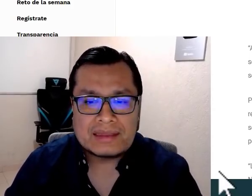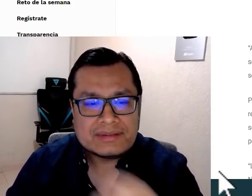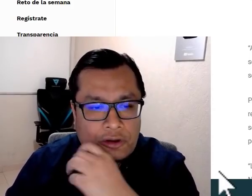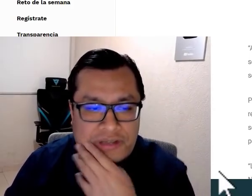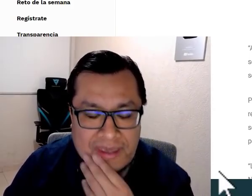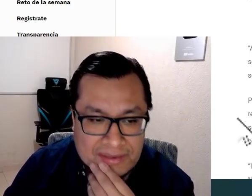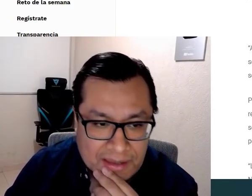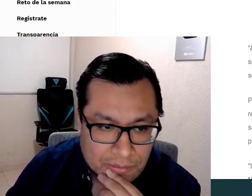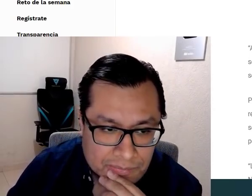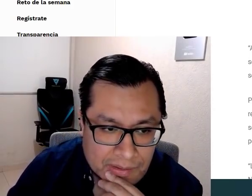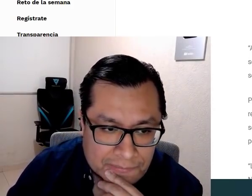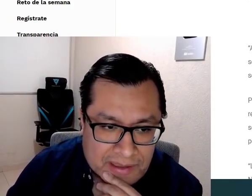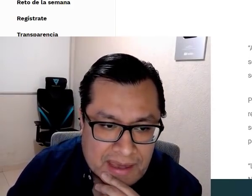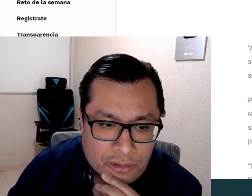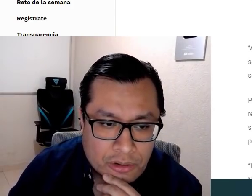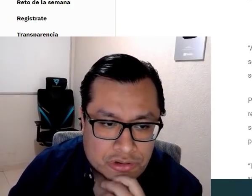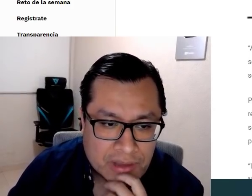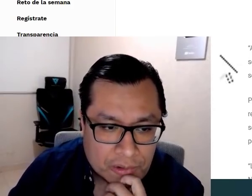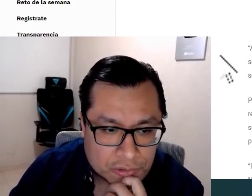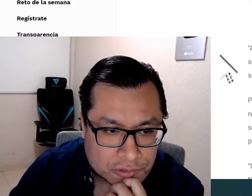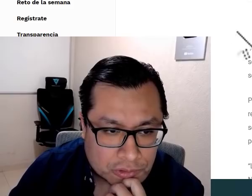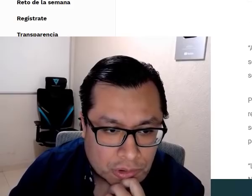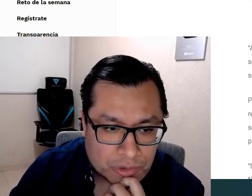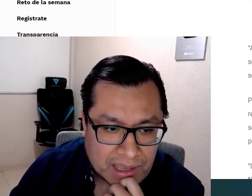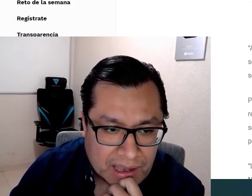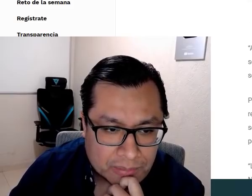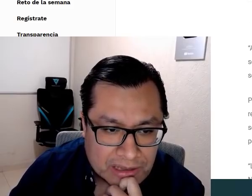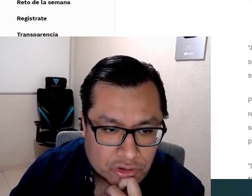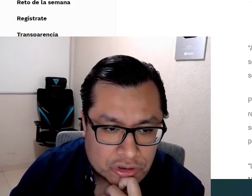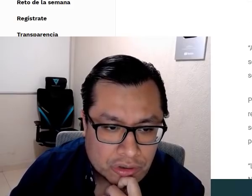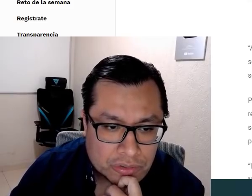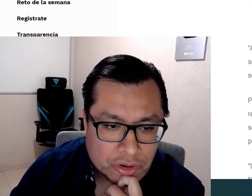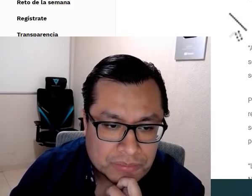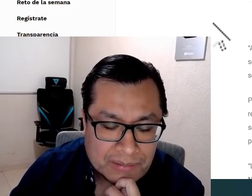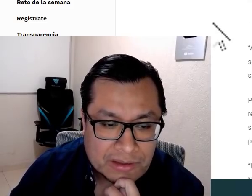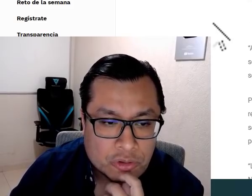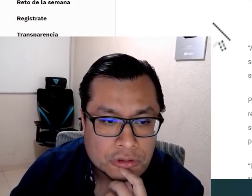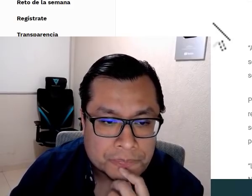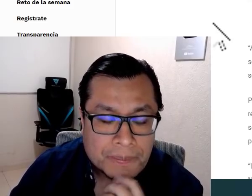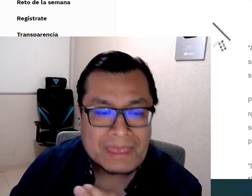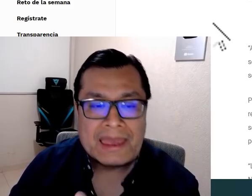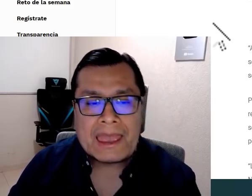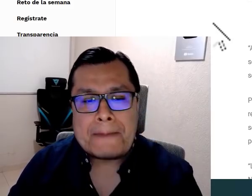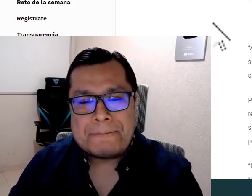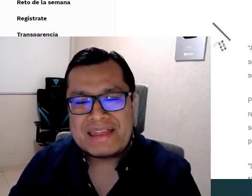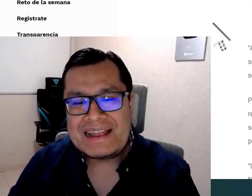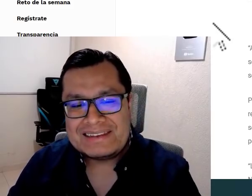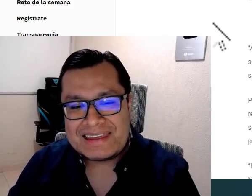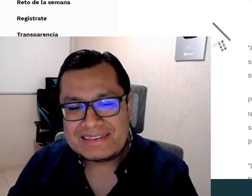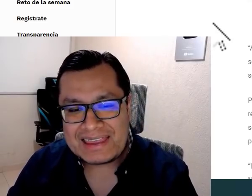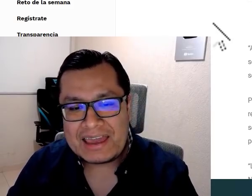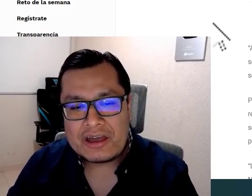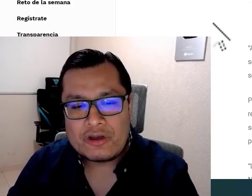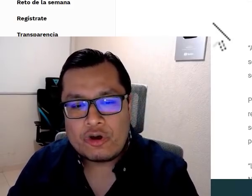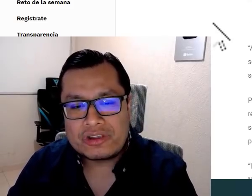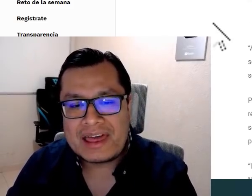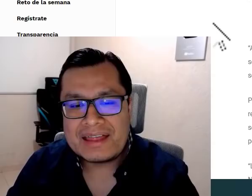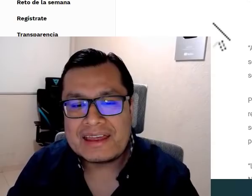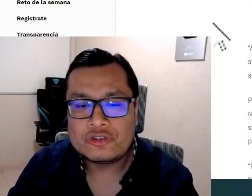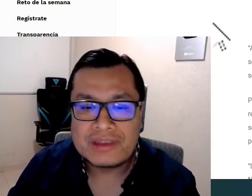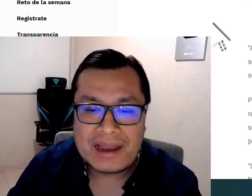que dice lo siguiente, fechado 8 de agosto, comunicado 28-2021. Emprende el CENTE